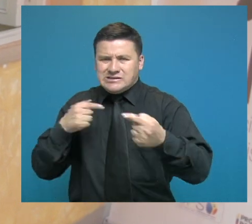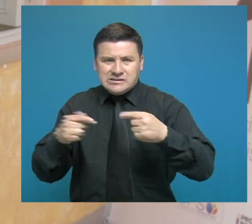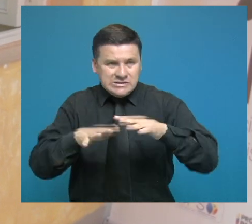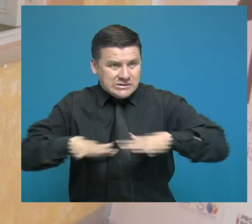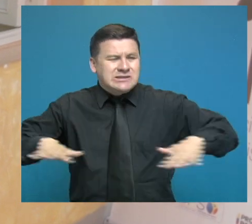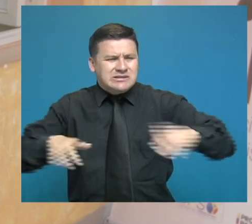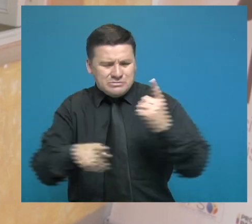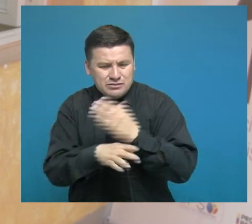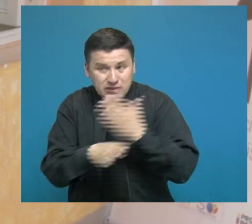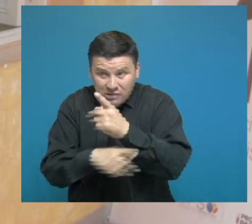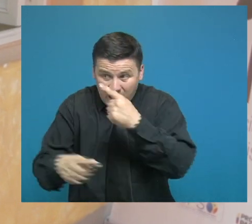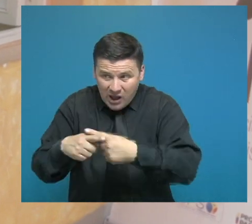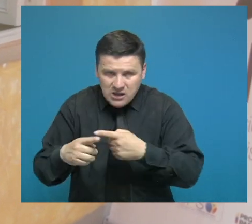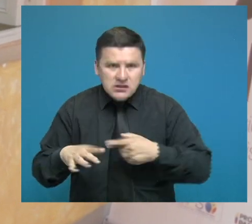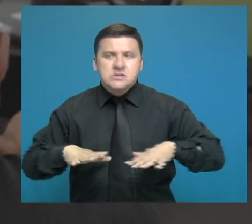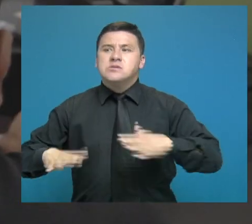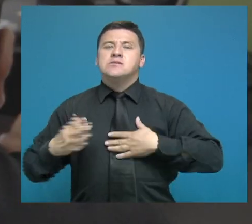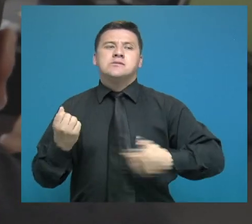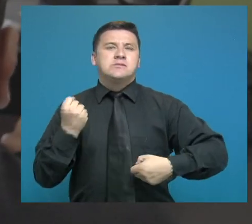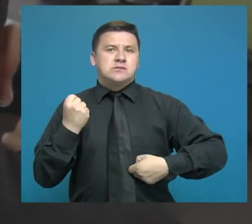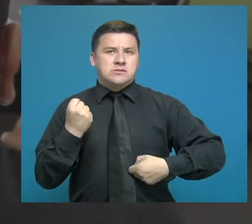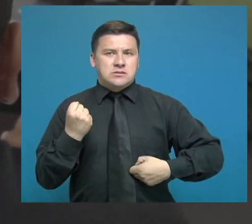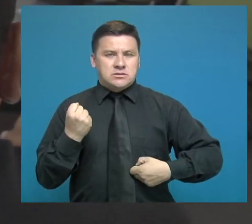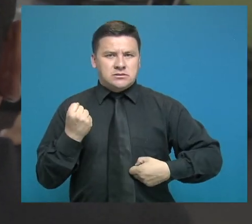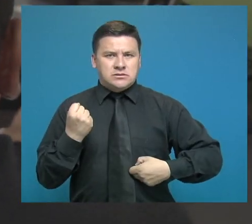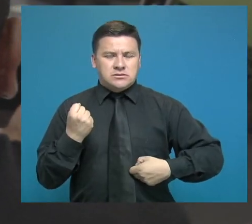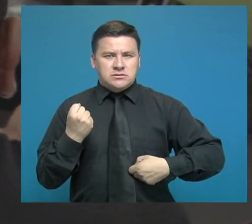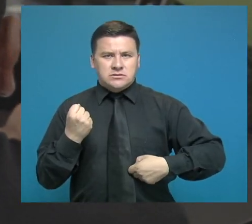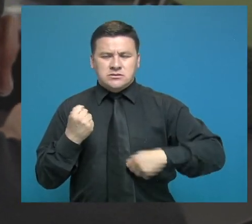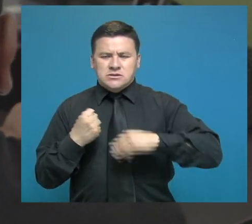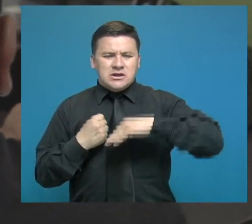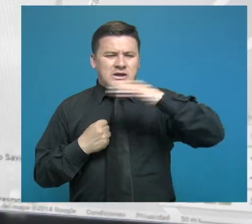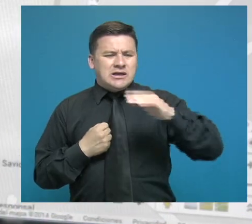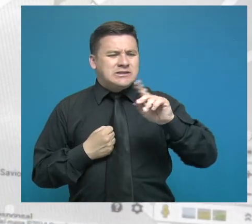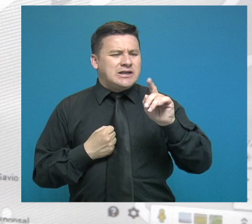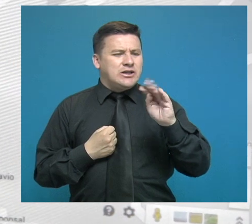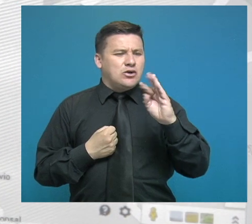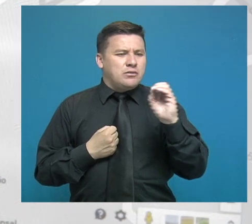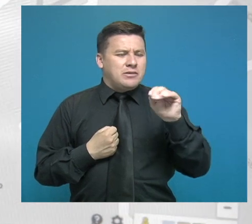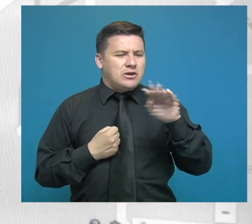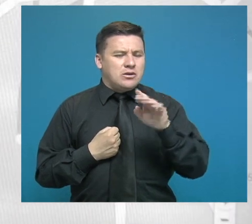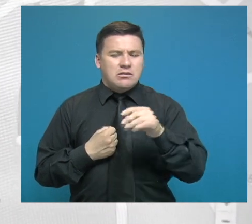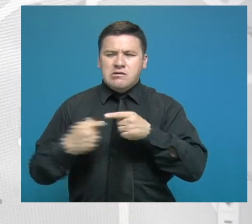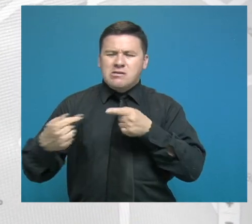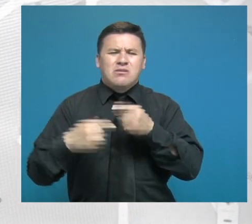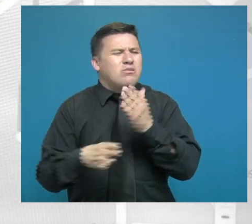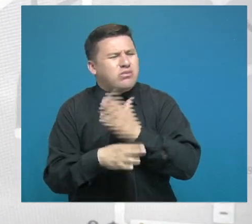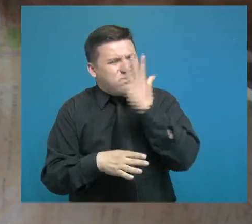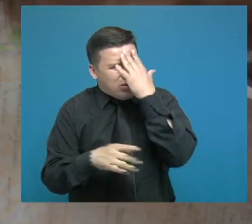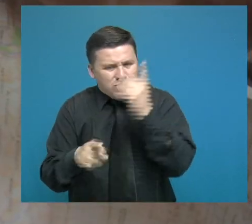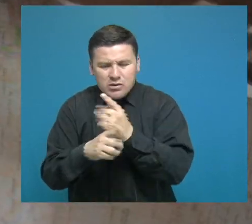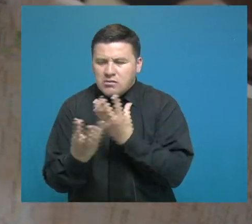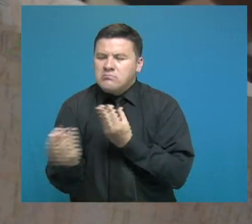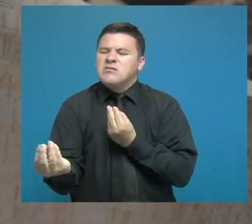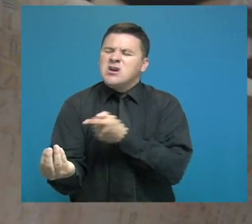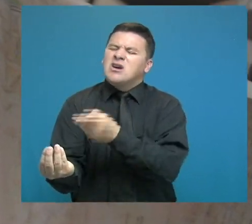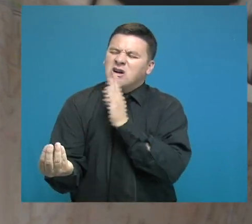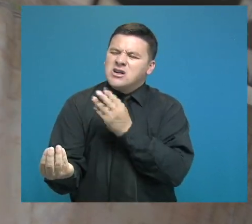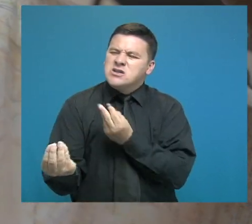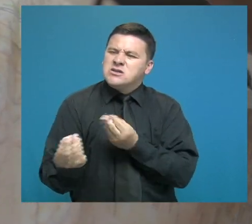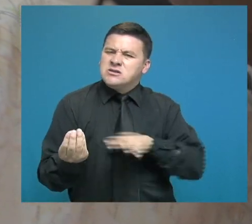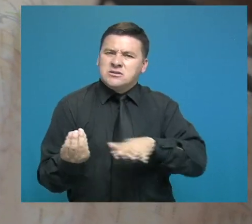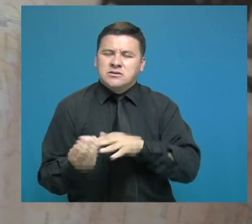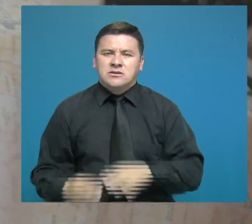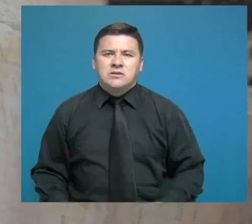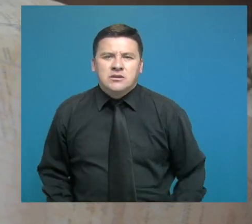Hubo conflictos territoriales entre ustedes, entre los que estaban en Santo Domingo y los que estaban en Granizal. ¿Cuáles eran esos